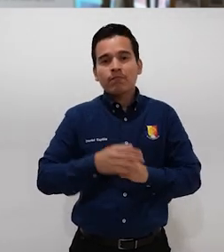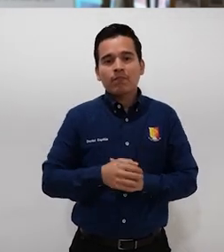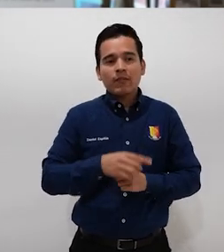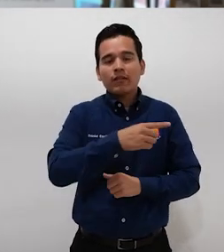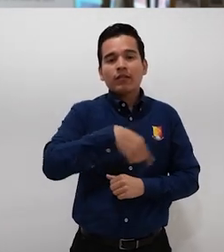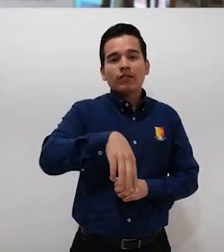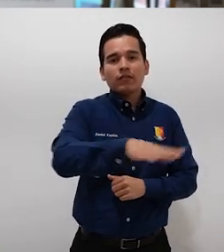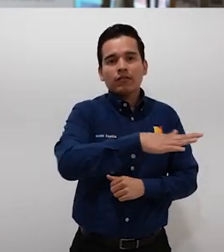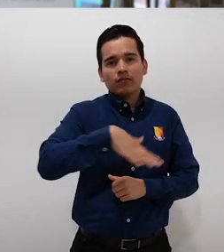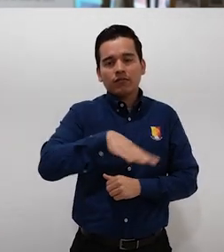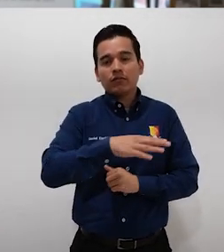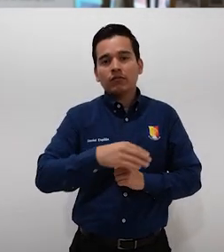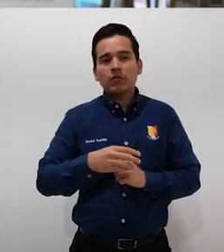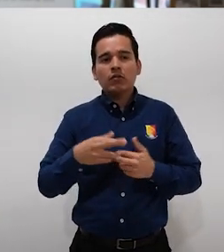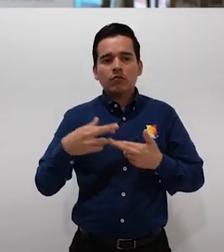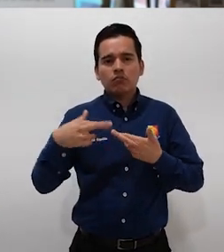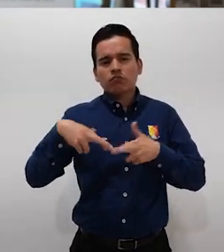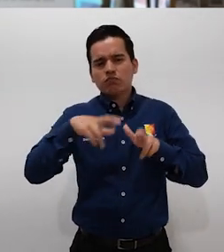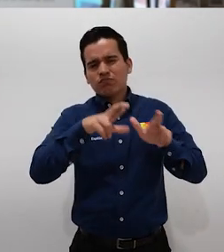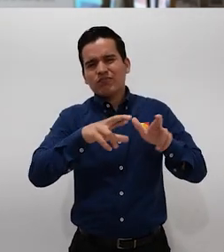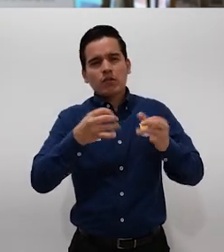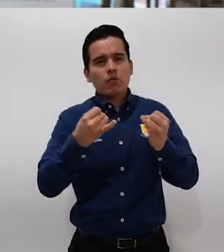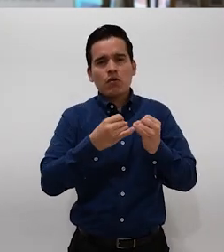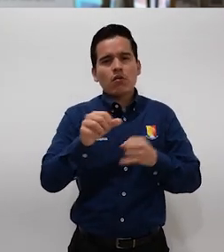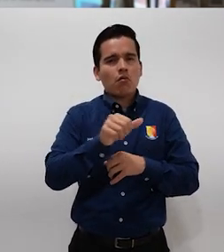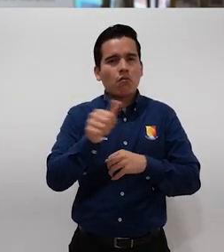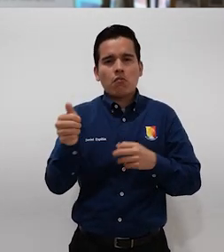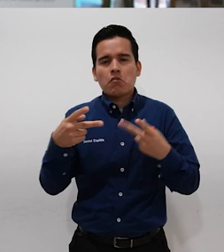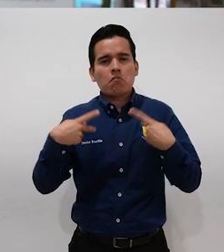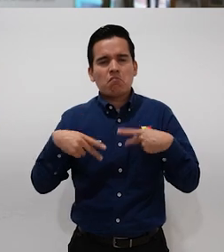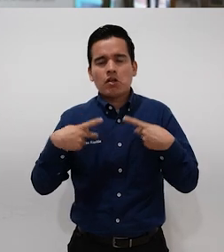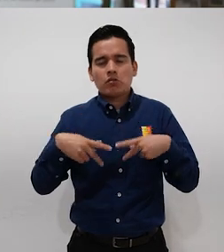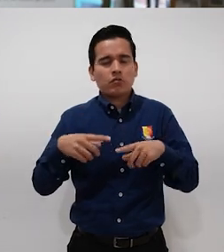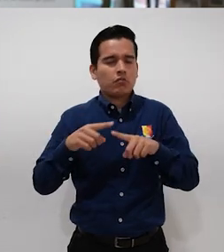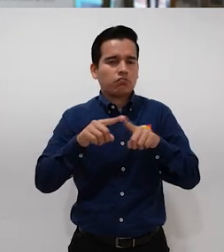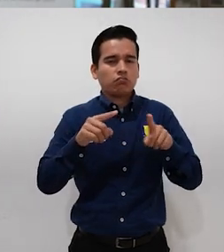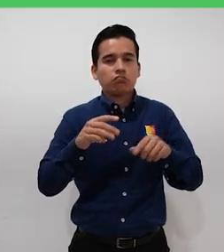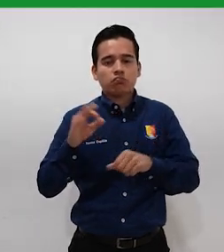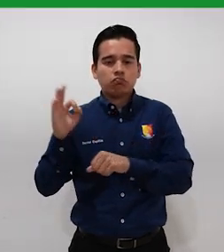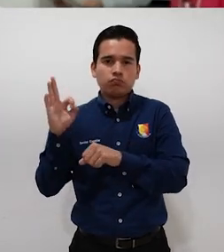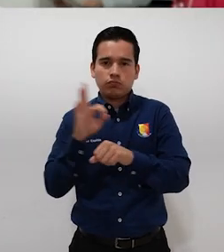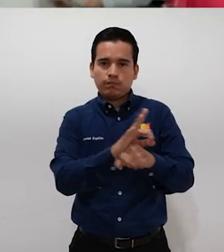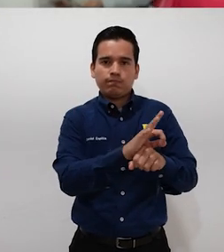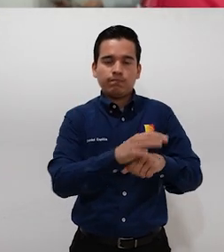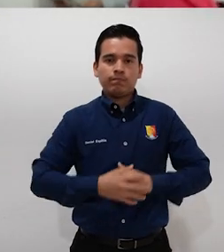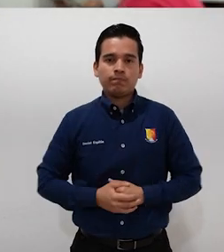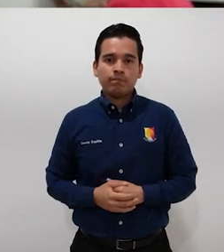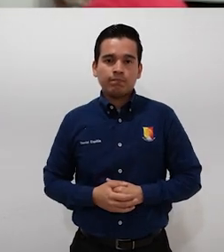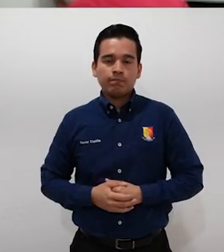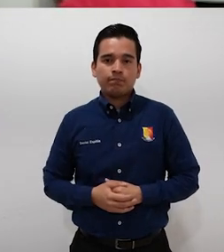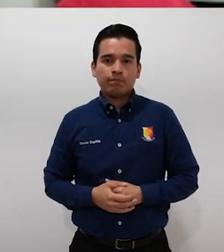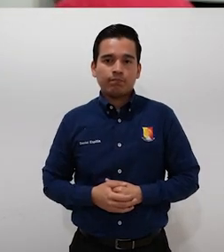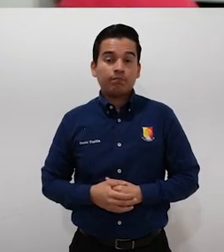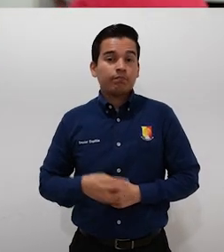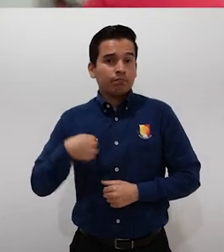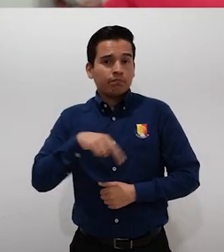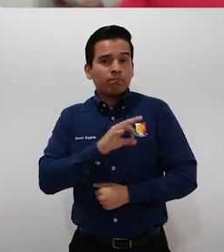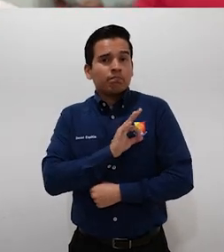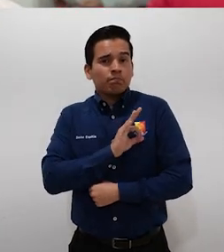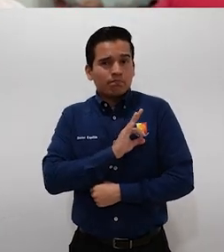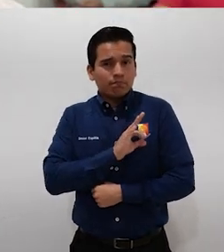nuestros ciudadanos, a nuestros representados y a todo el que pueda servirle todo esto. Estamos en la posibilidad,